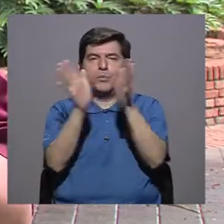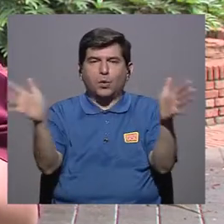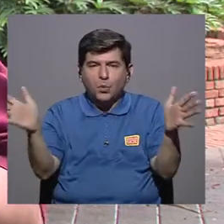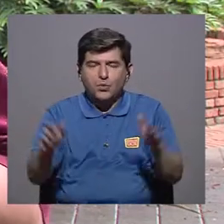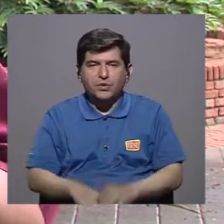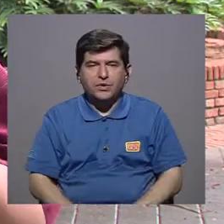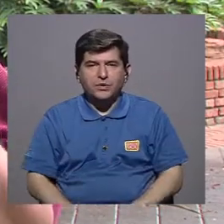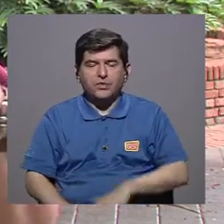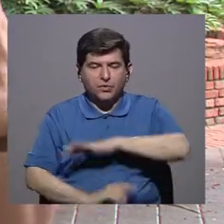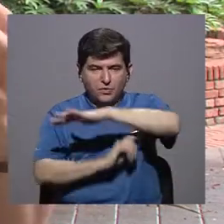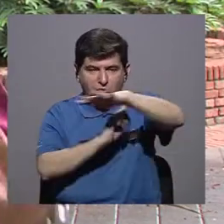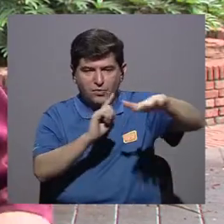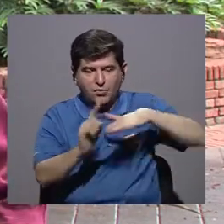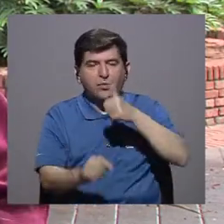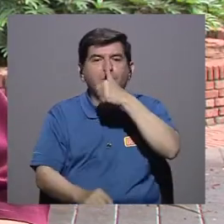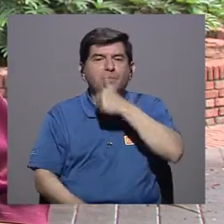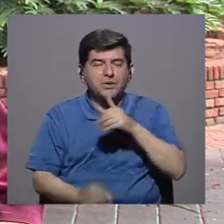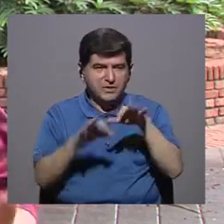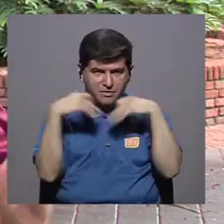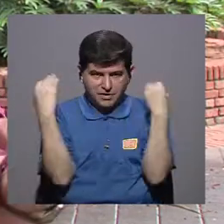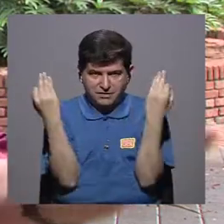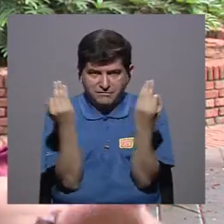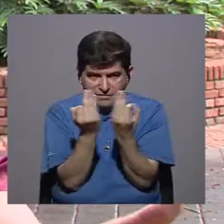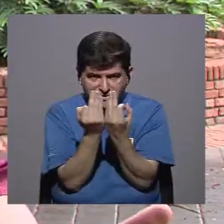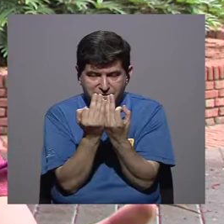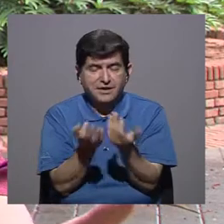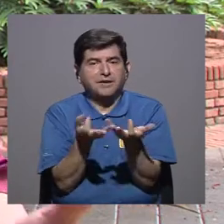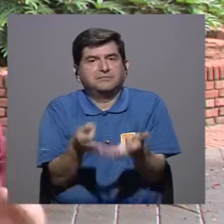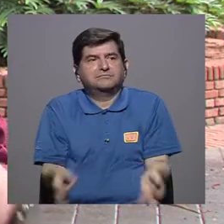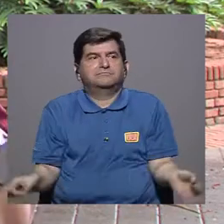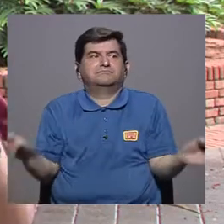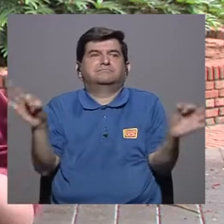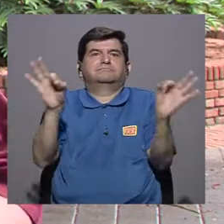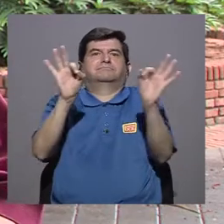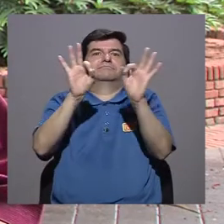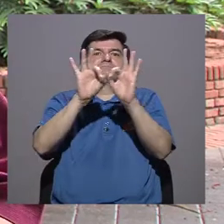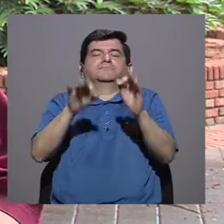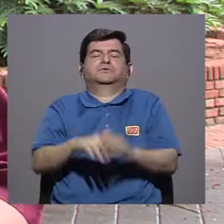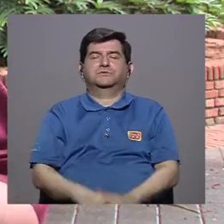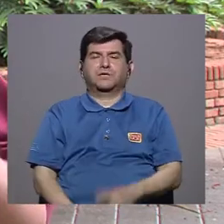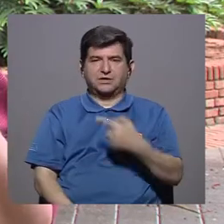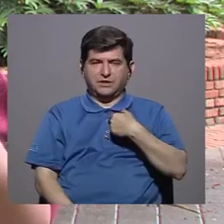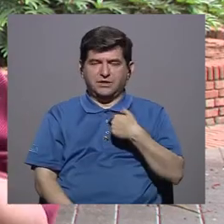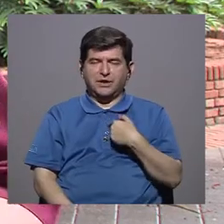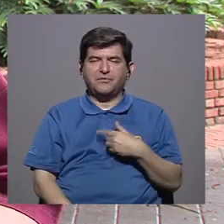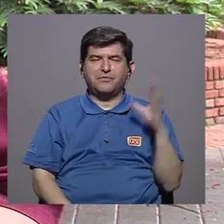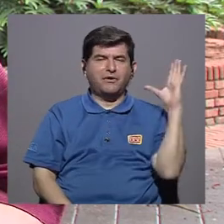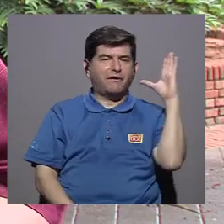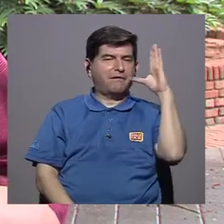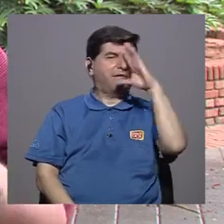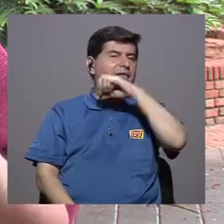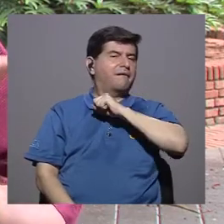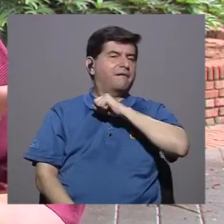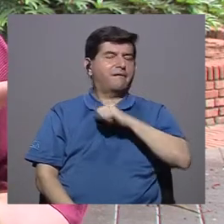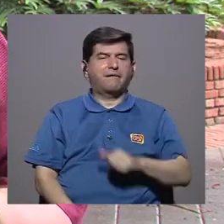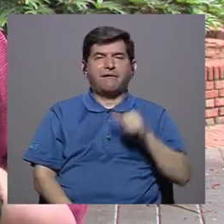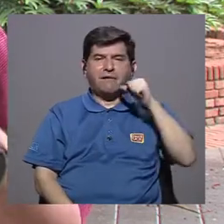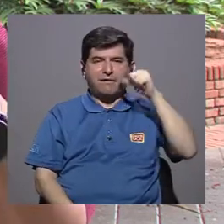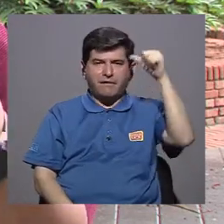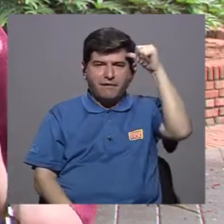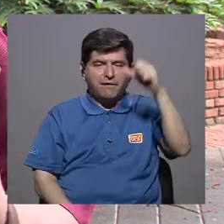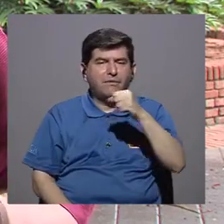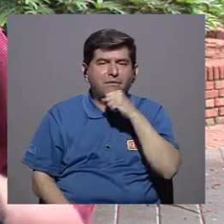públicos, sino en los entornos privados de nuestras familias es importante reconocer que